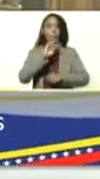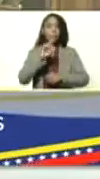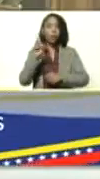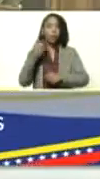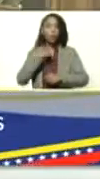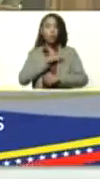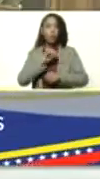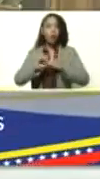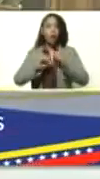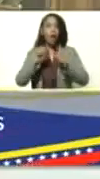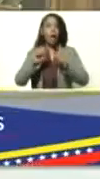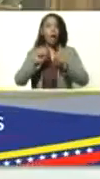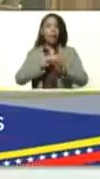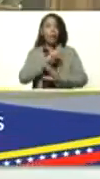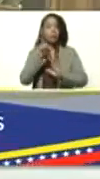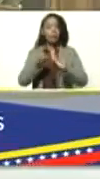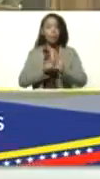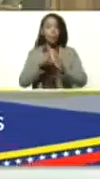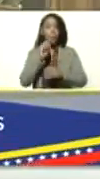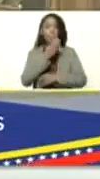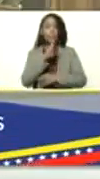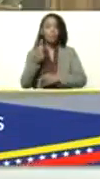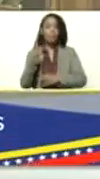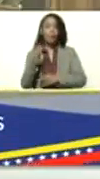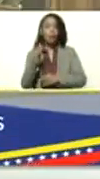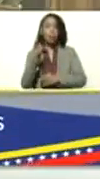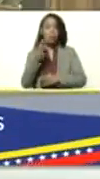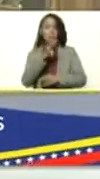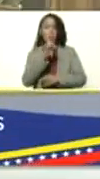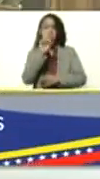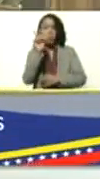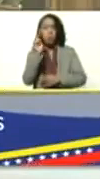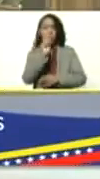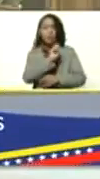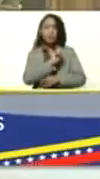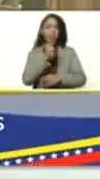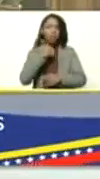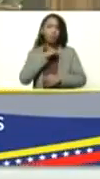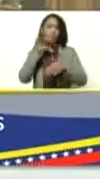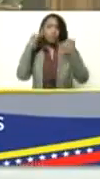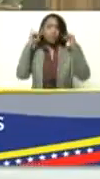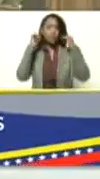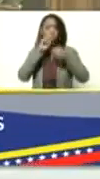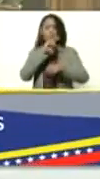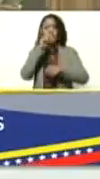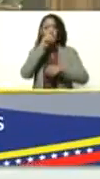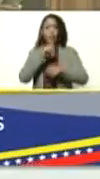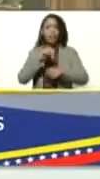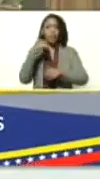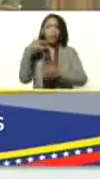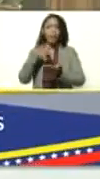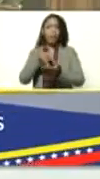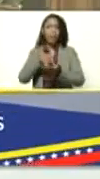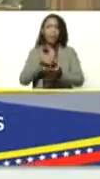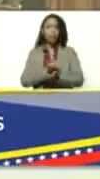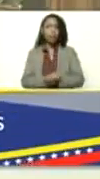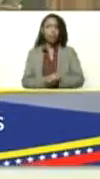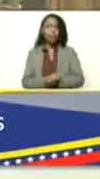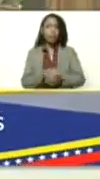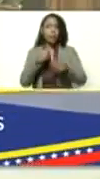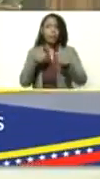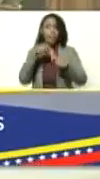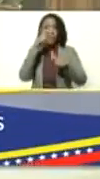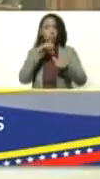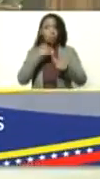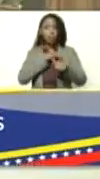generación bicentenaria hace unos meses celebramos los 200 años de Carabobo este año